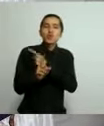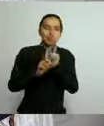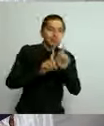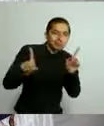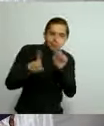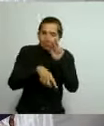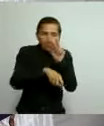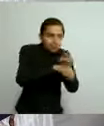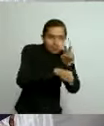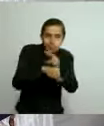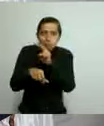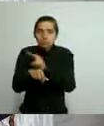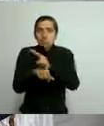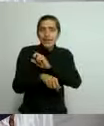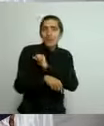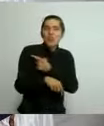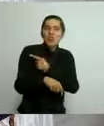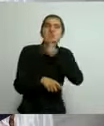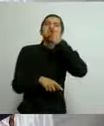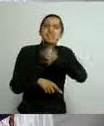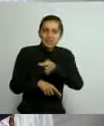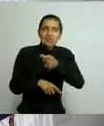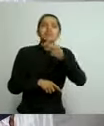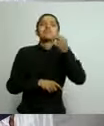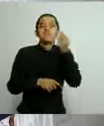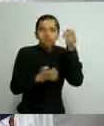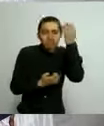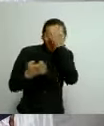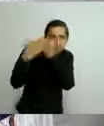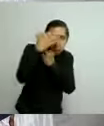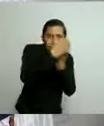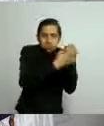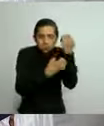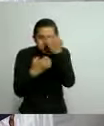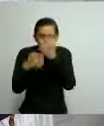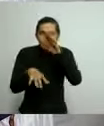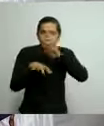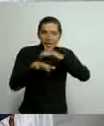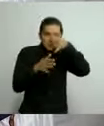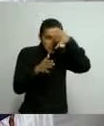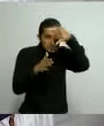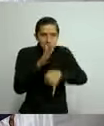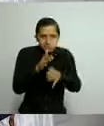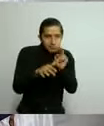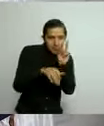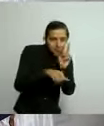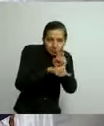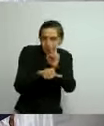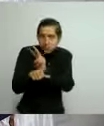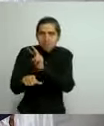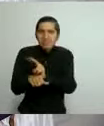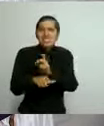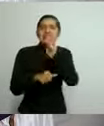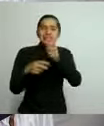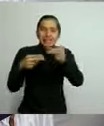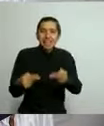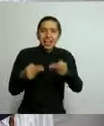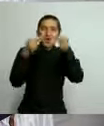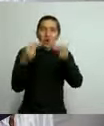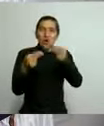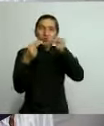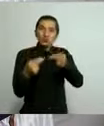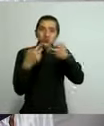de vigilancia sanitaria, es decir, revisarán de manera detallada y cuidadosa que los negocios y